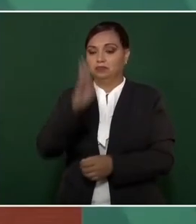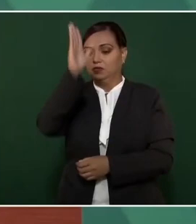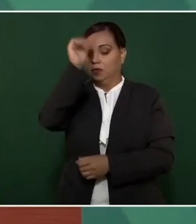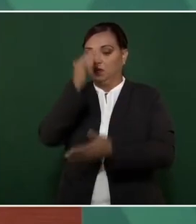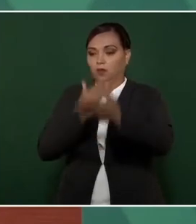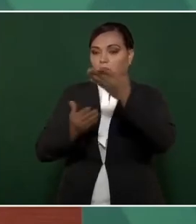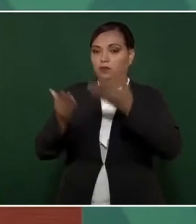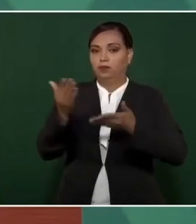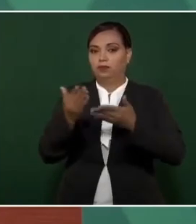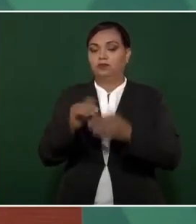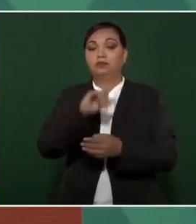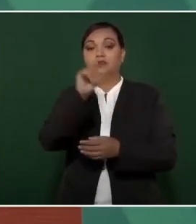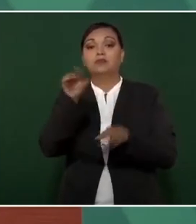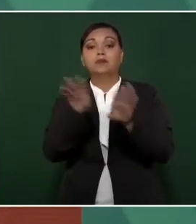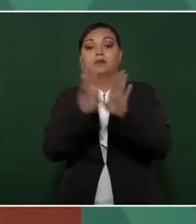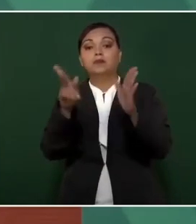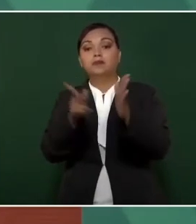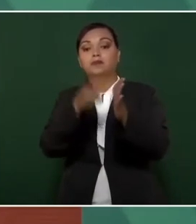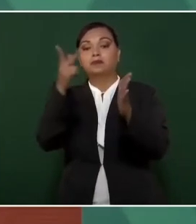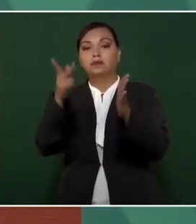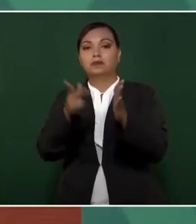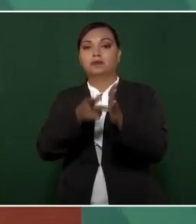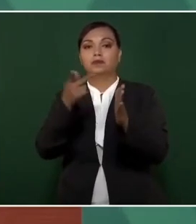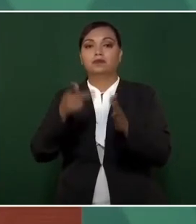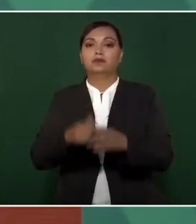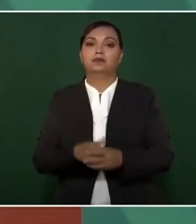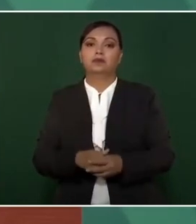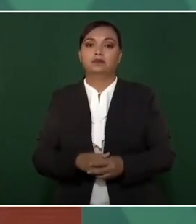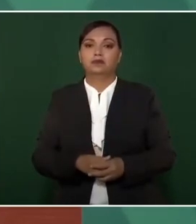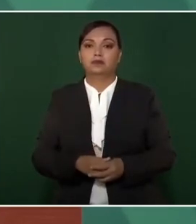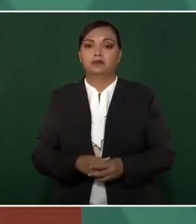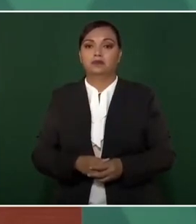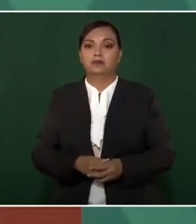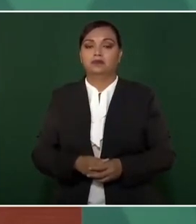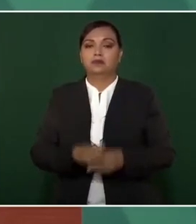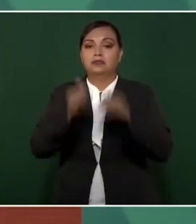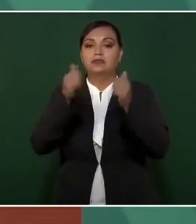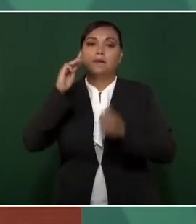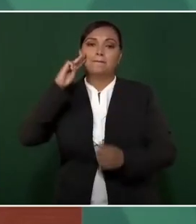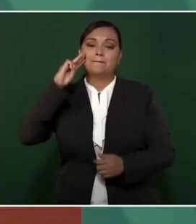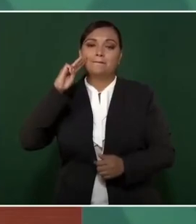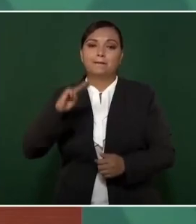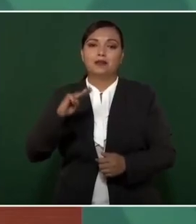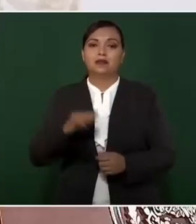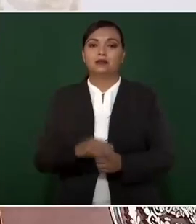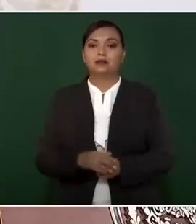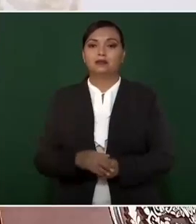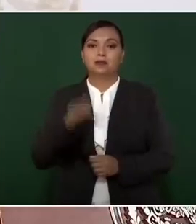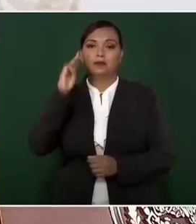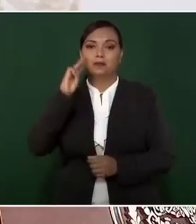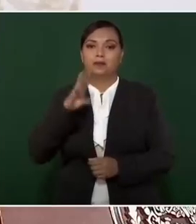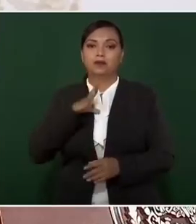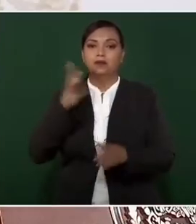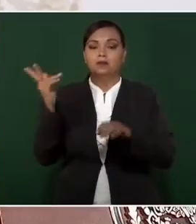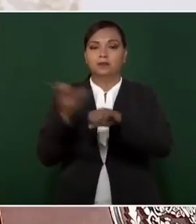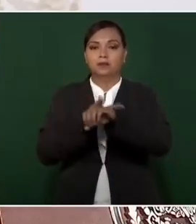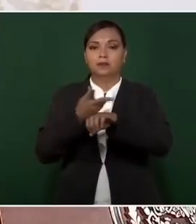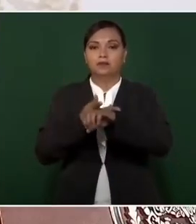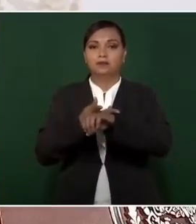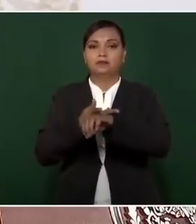Hay veces de que está muy mal la situación